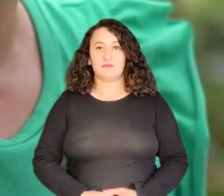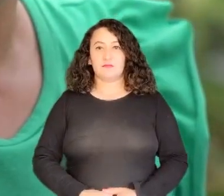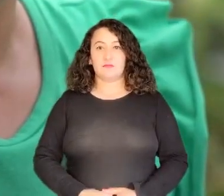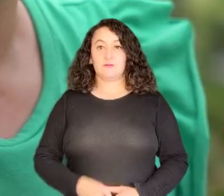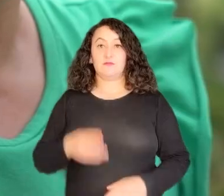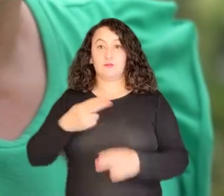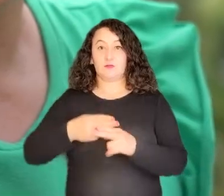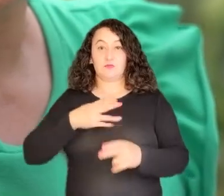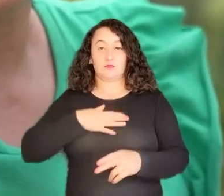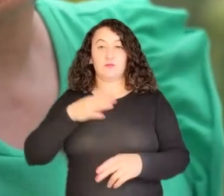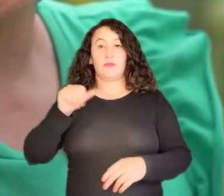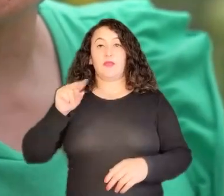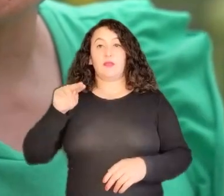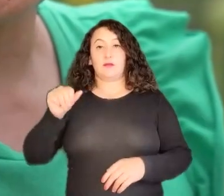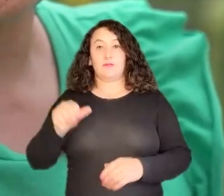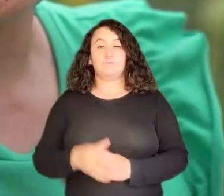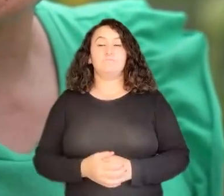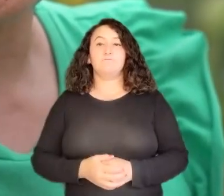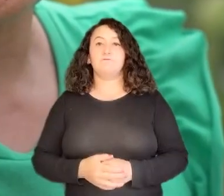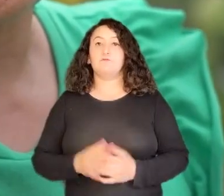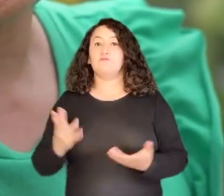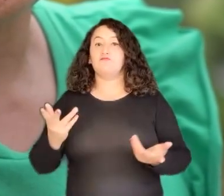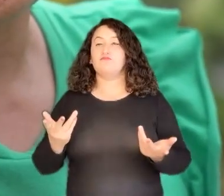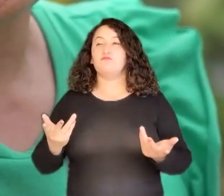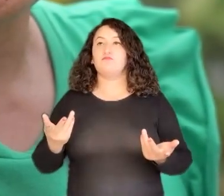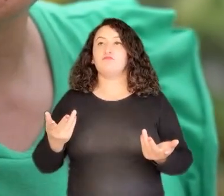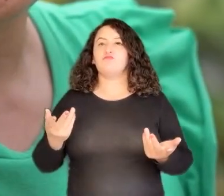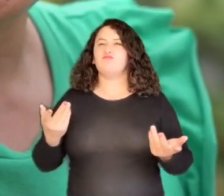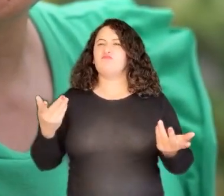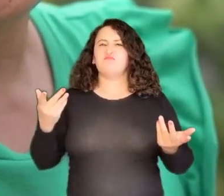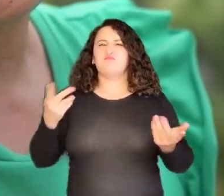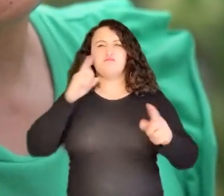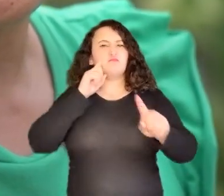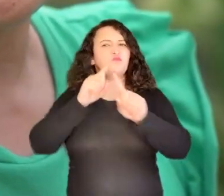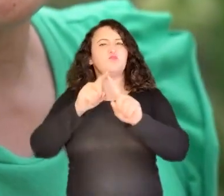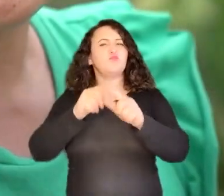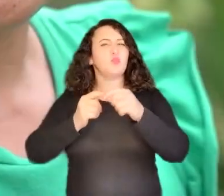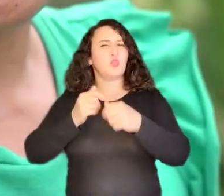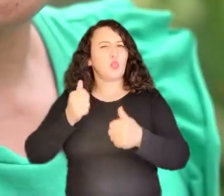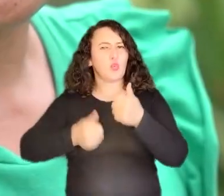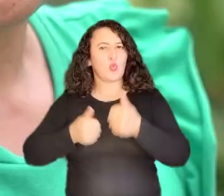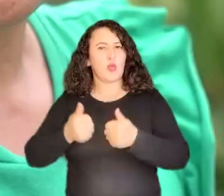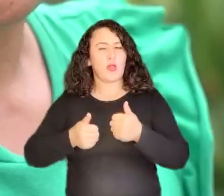Mi nombre es Ana Pinto Morales, estamos dedicados a